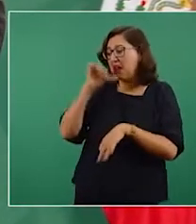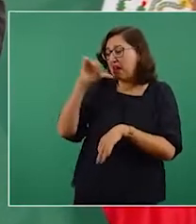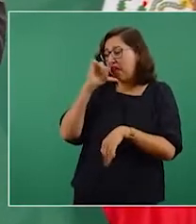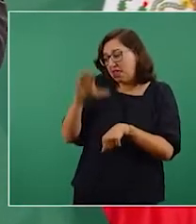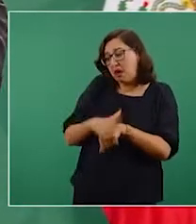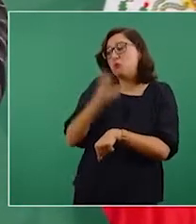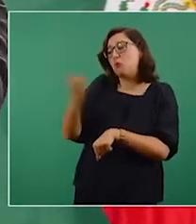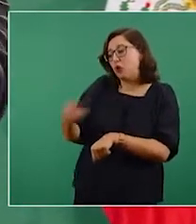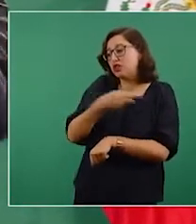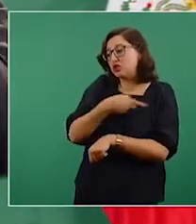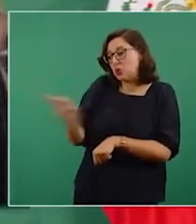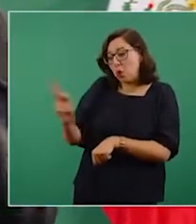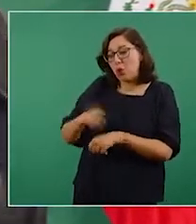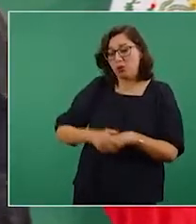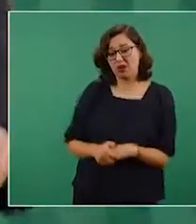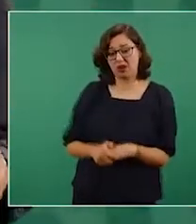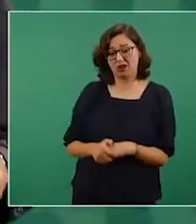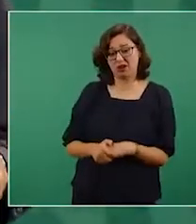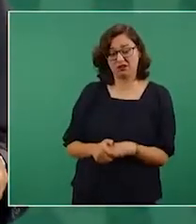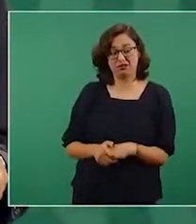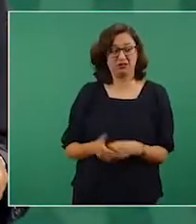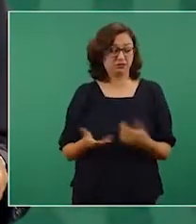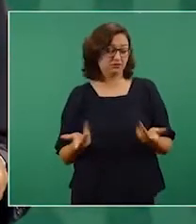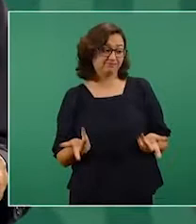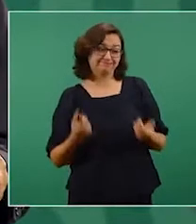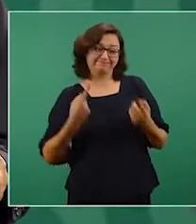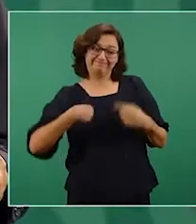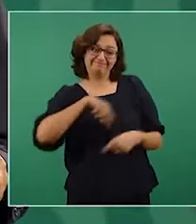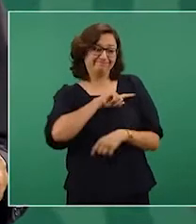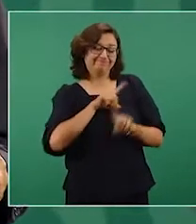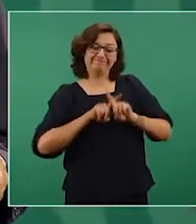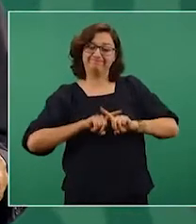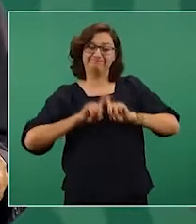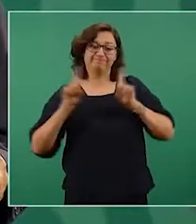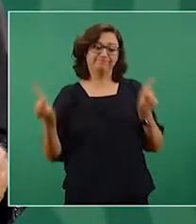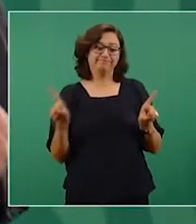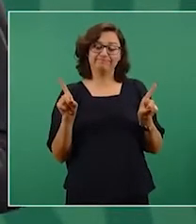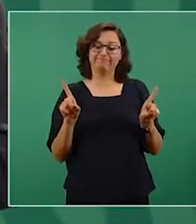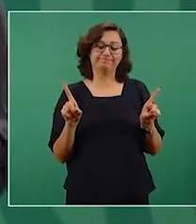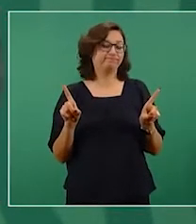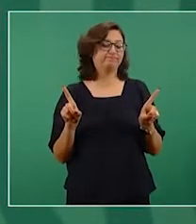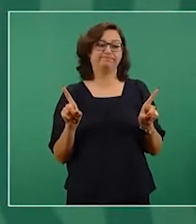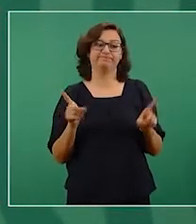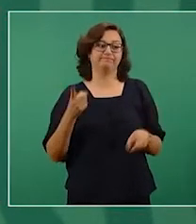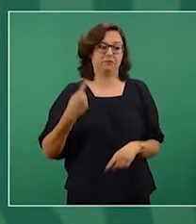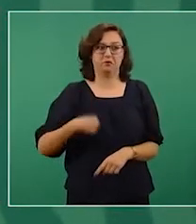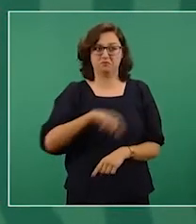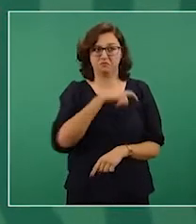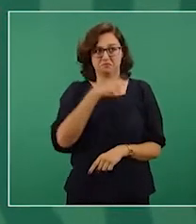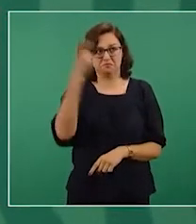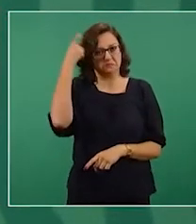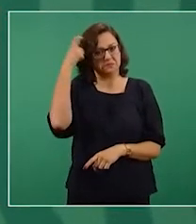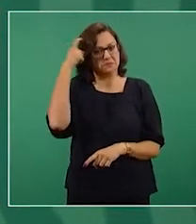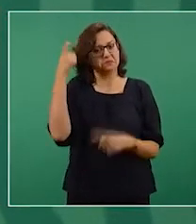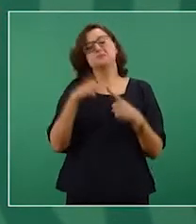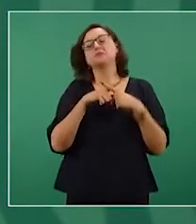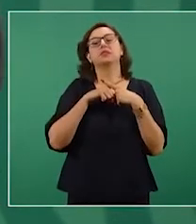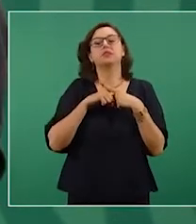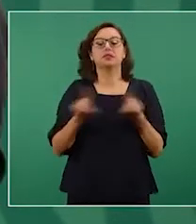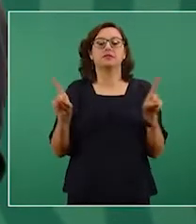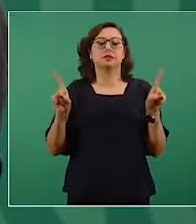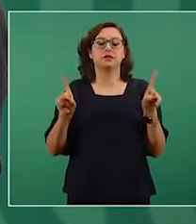conservador. Nosotros pensamos que todos